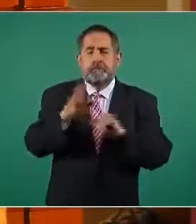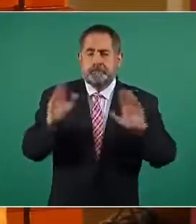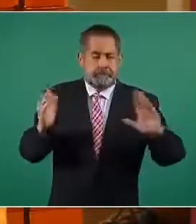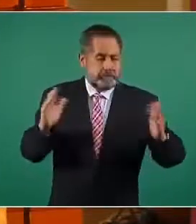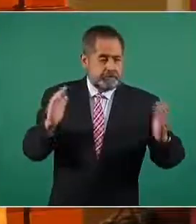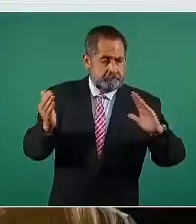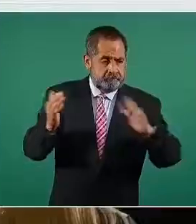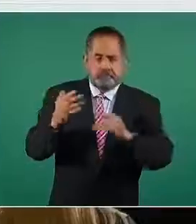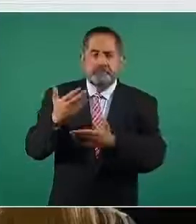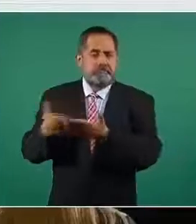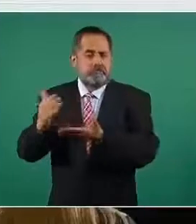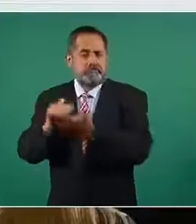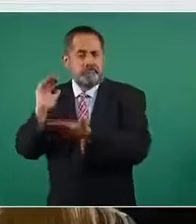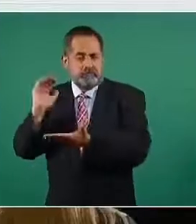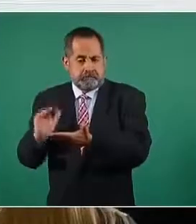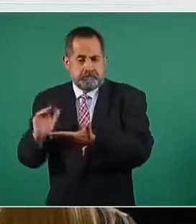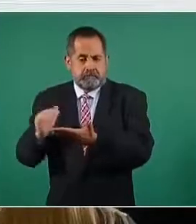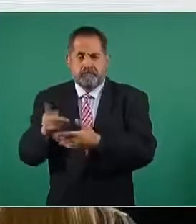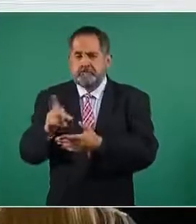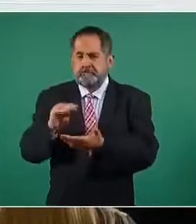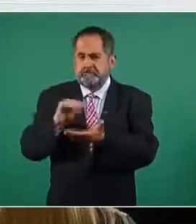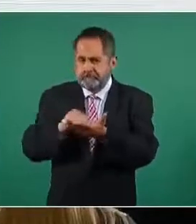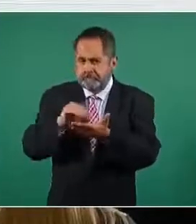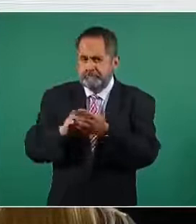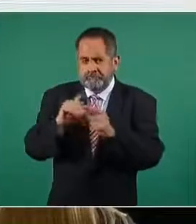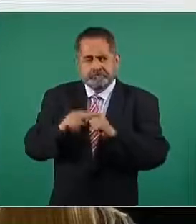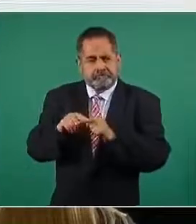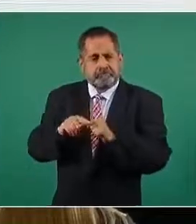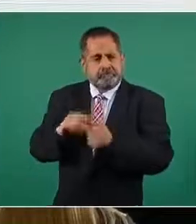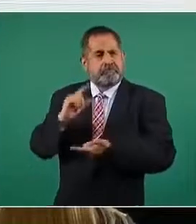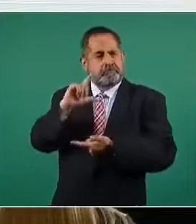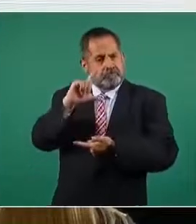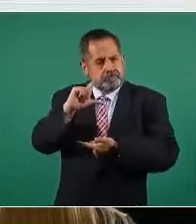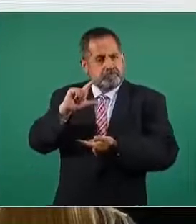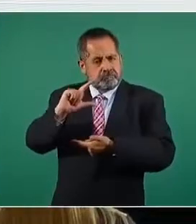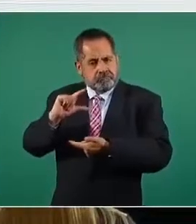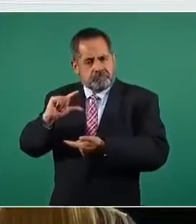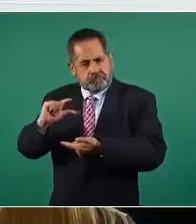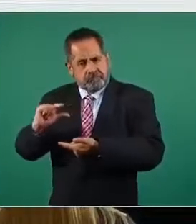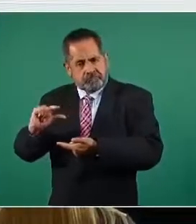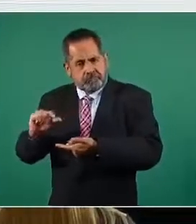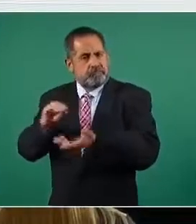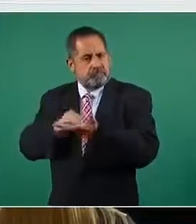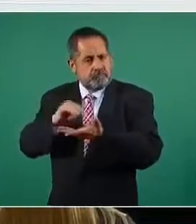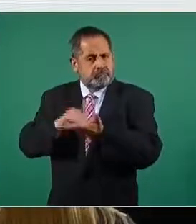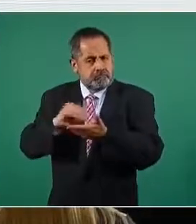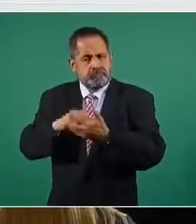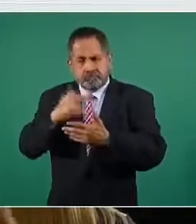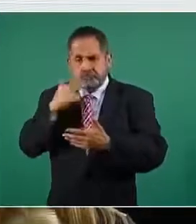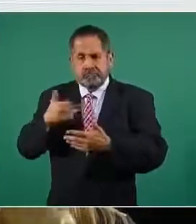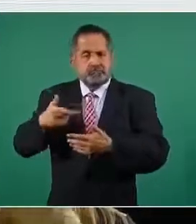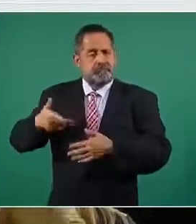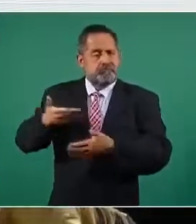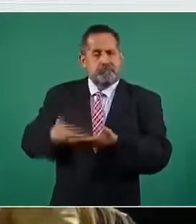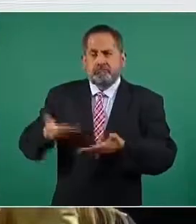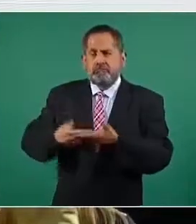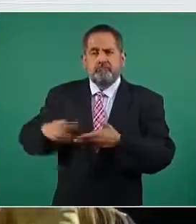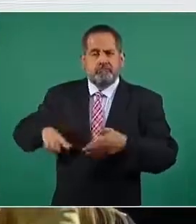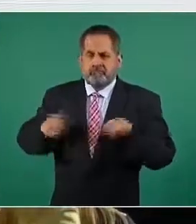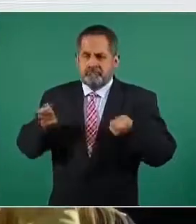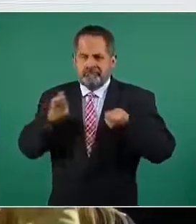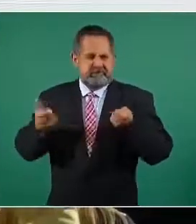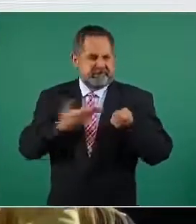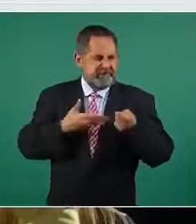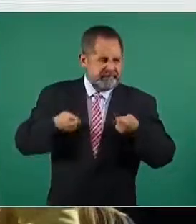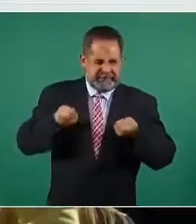Pero se está manteniendo la tendencia a la baja, como vemos, en esta administración, aunque